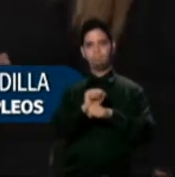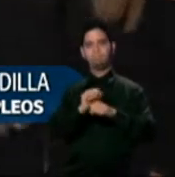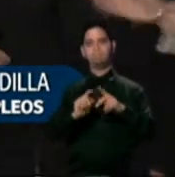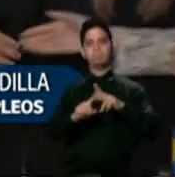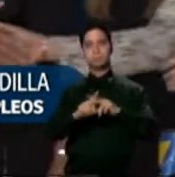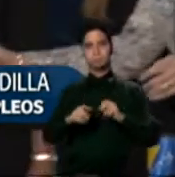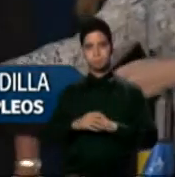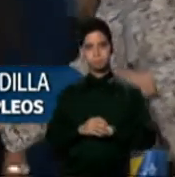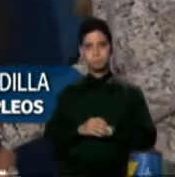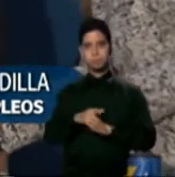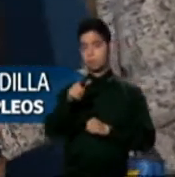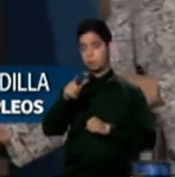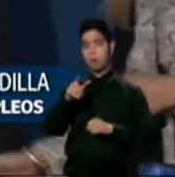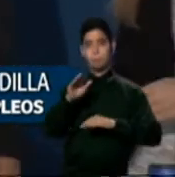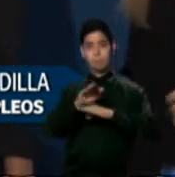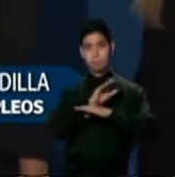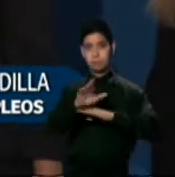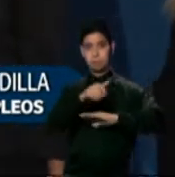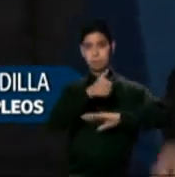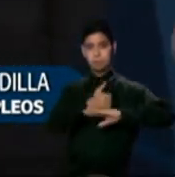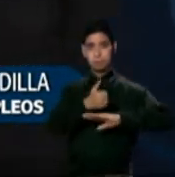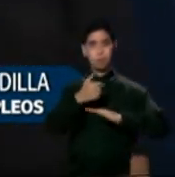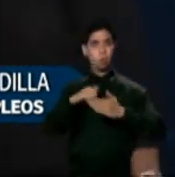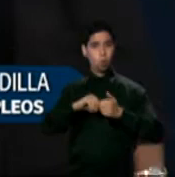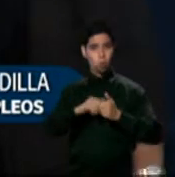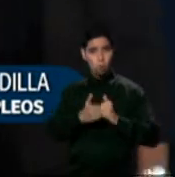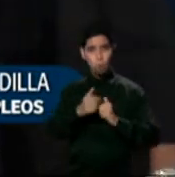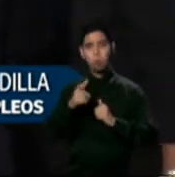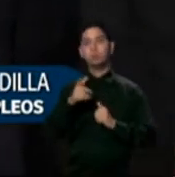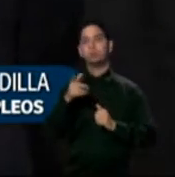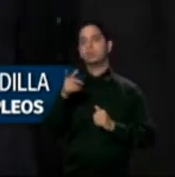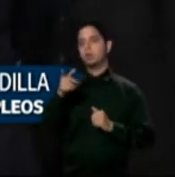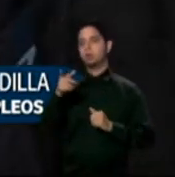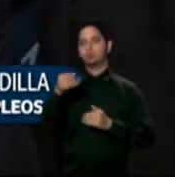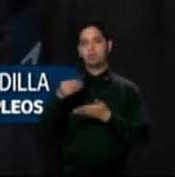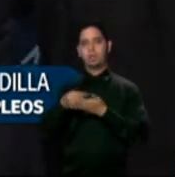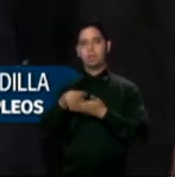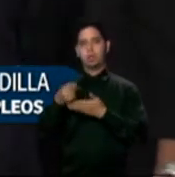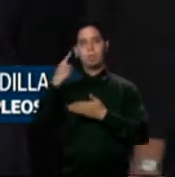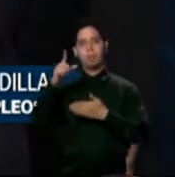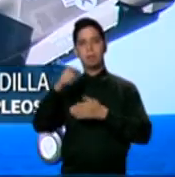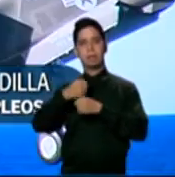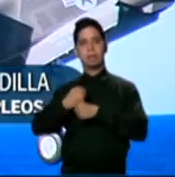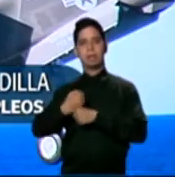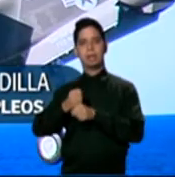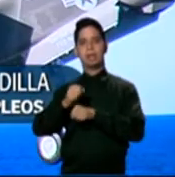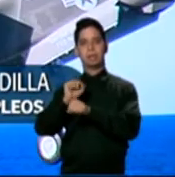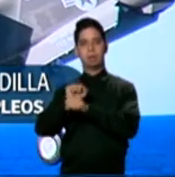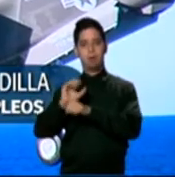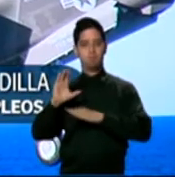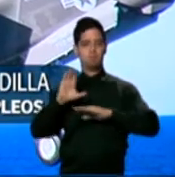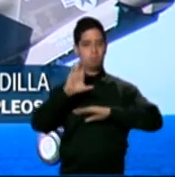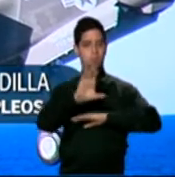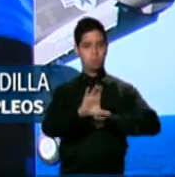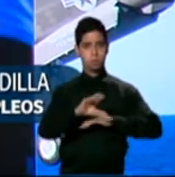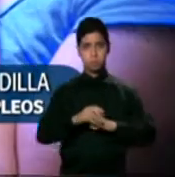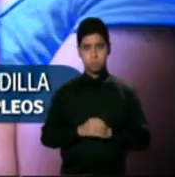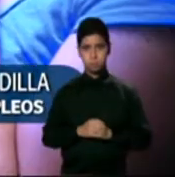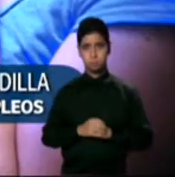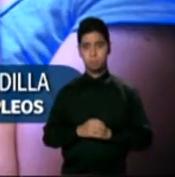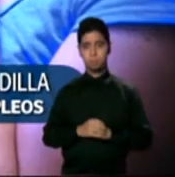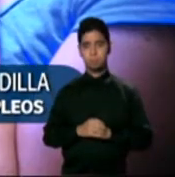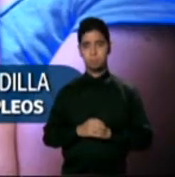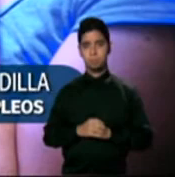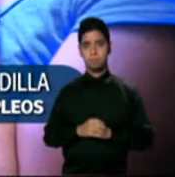formalizó gracias a los incentivos otorgados para la creación de empleos e inversiones en infraestructura. Lockheed Martin